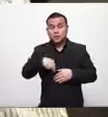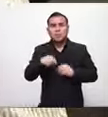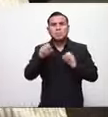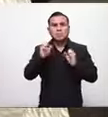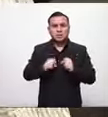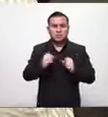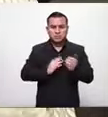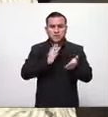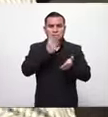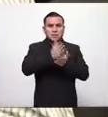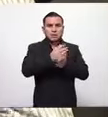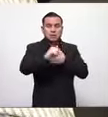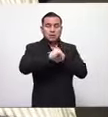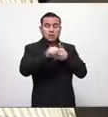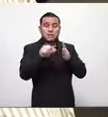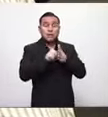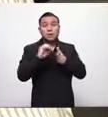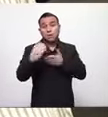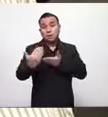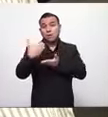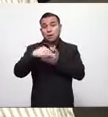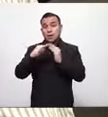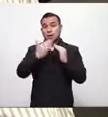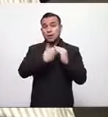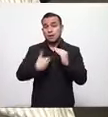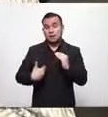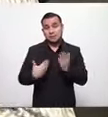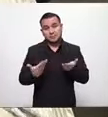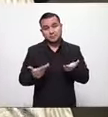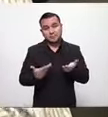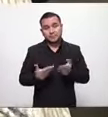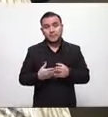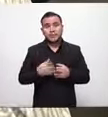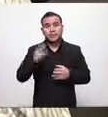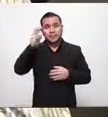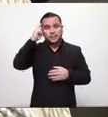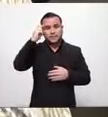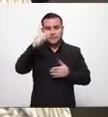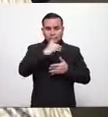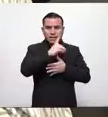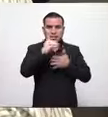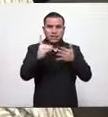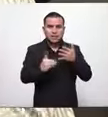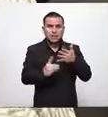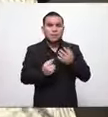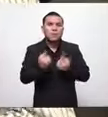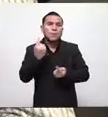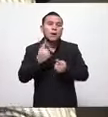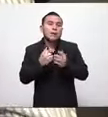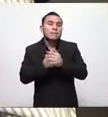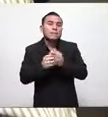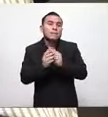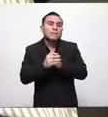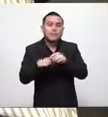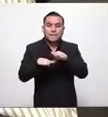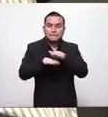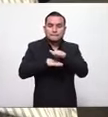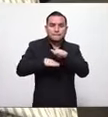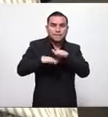opción de o estar allá o venir para acá pero ese decreto adolece de un problema de fondo